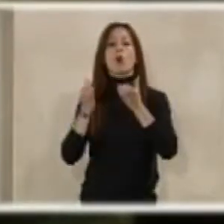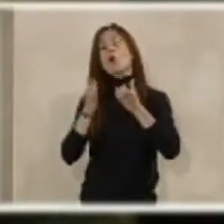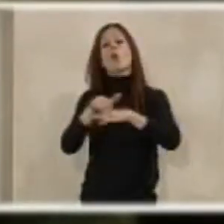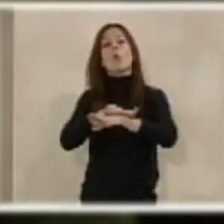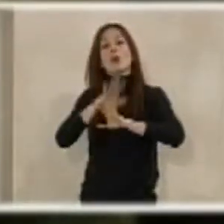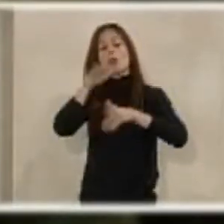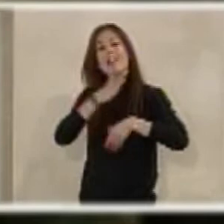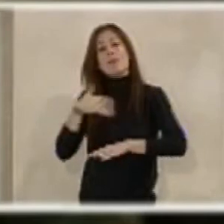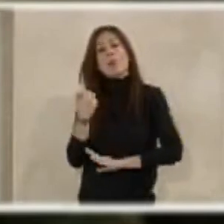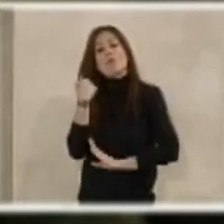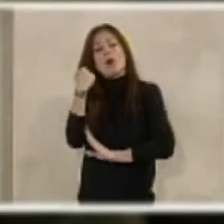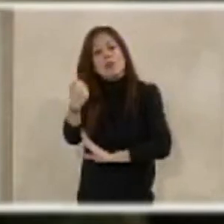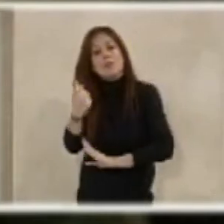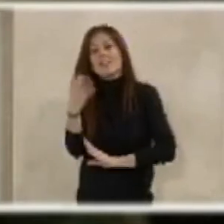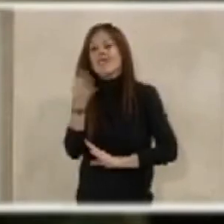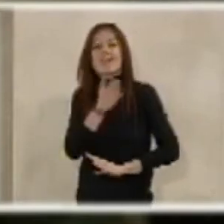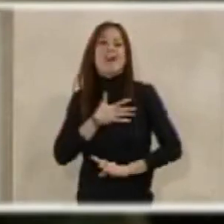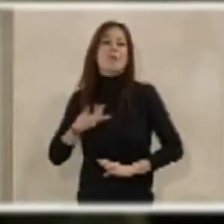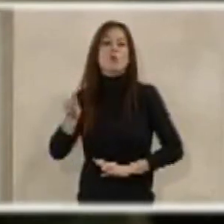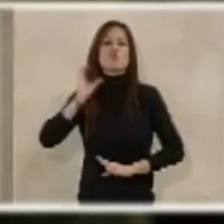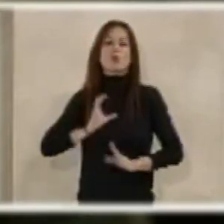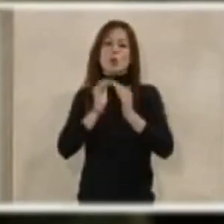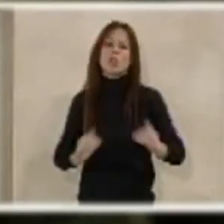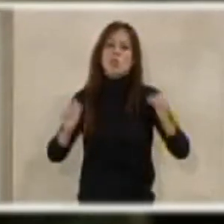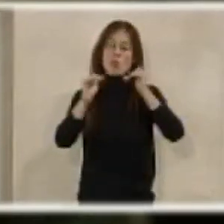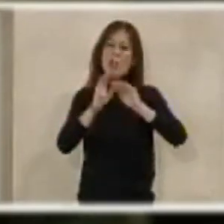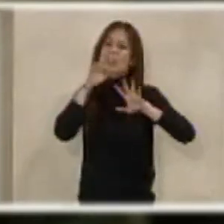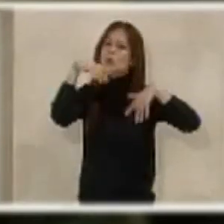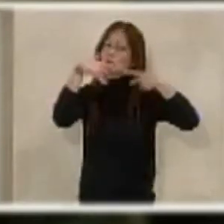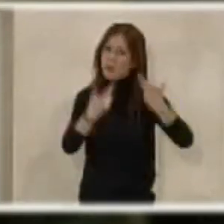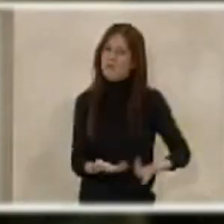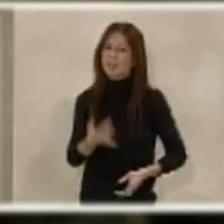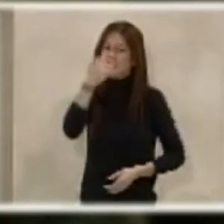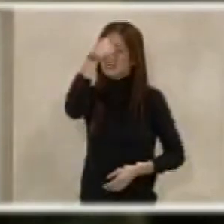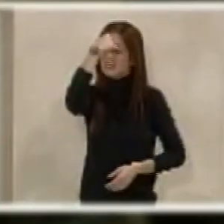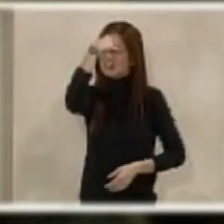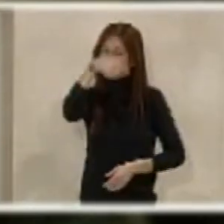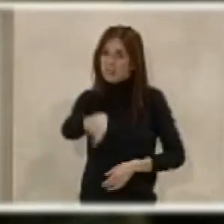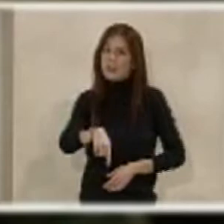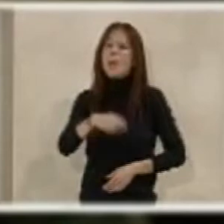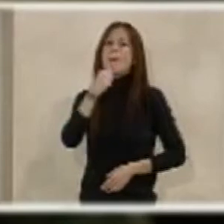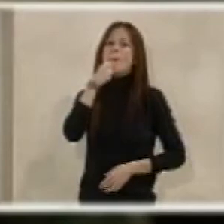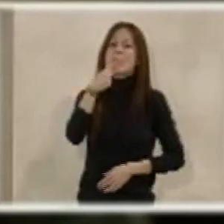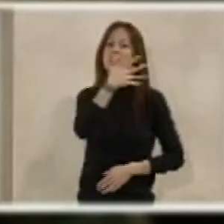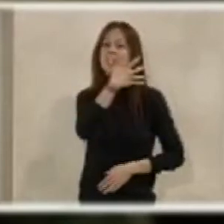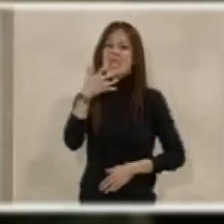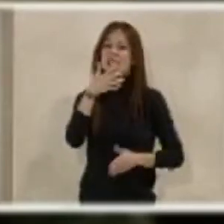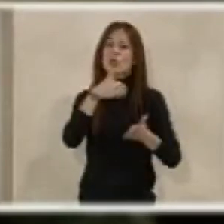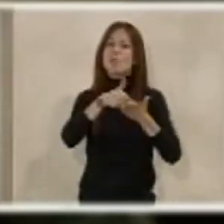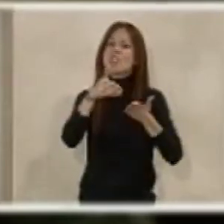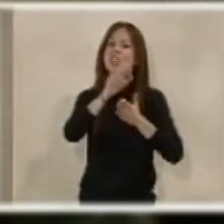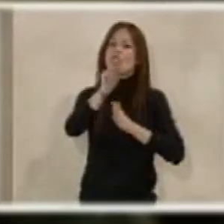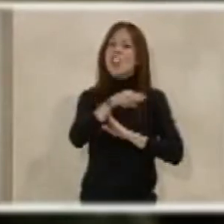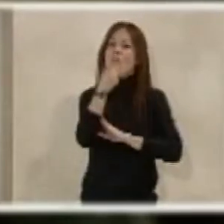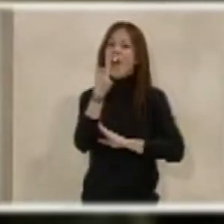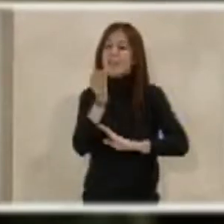actual, esta equiparación actualmente ya se ha dicho que son 1.500 millones de euros